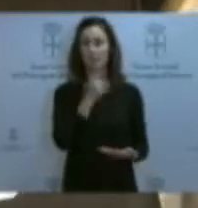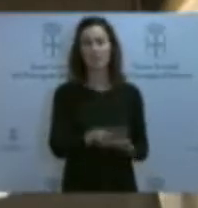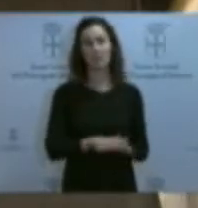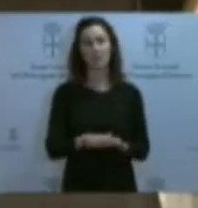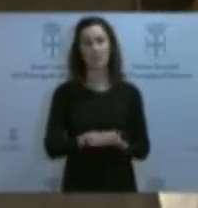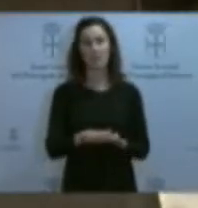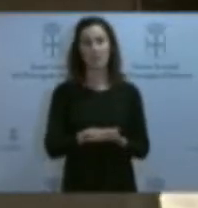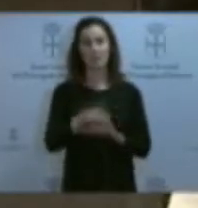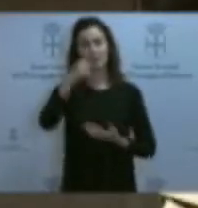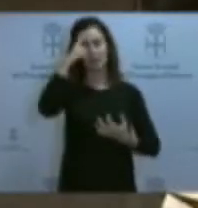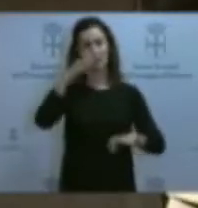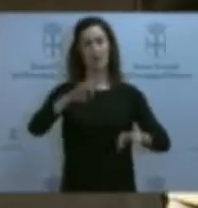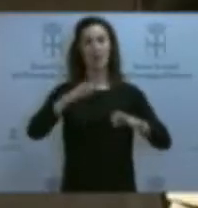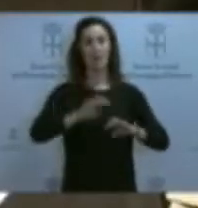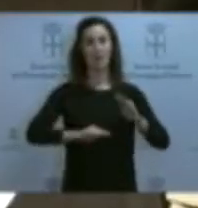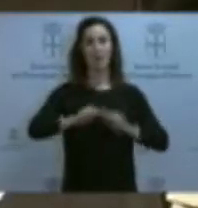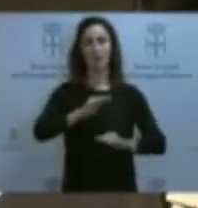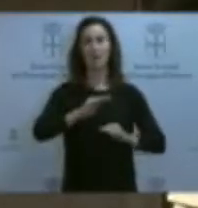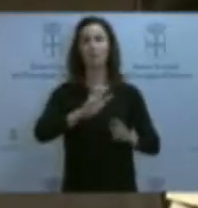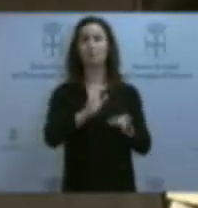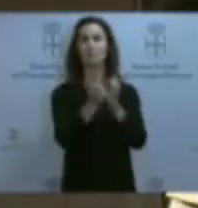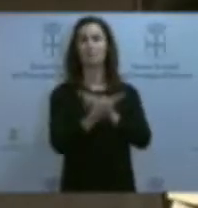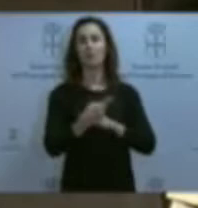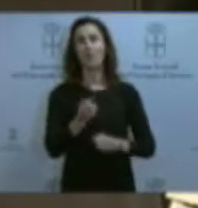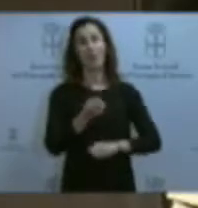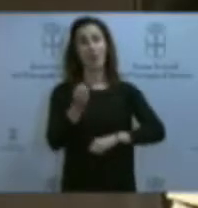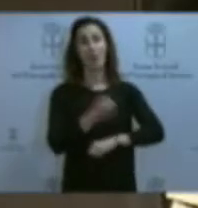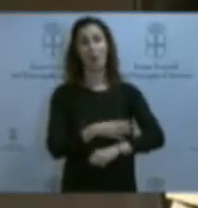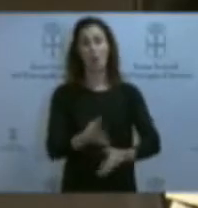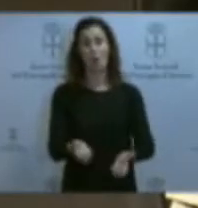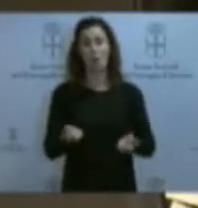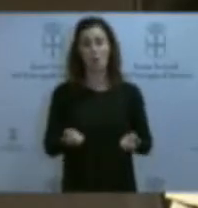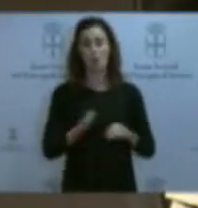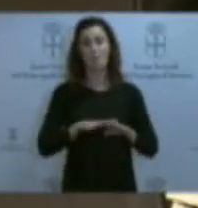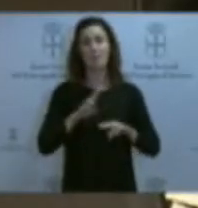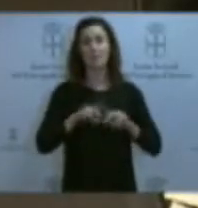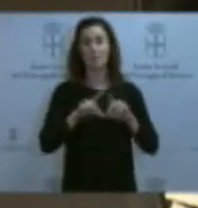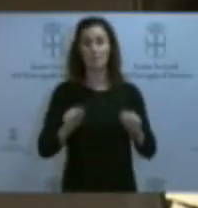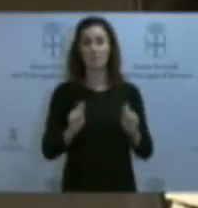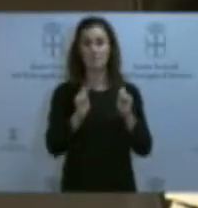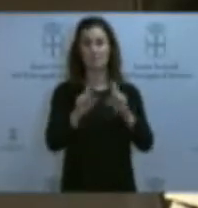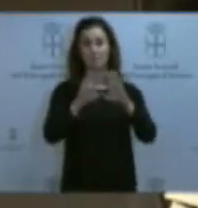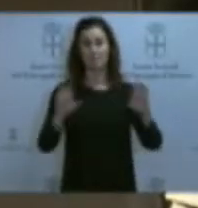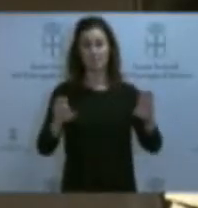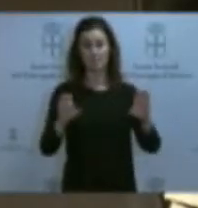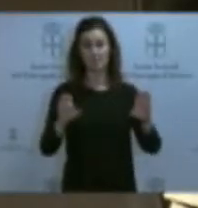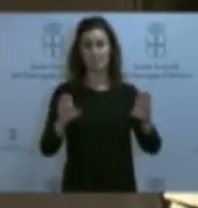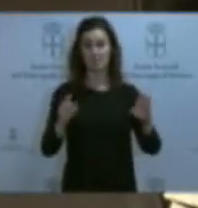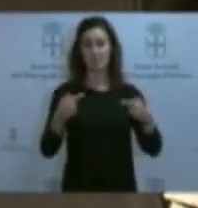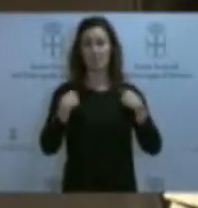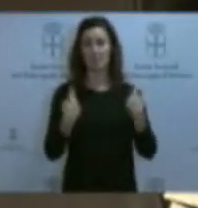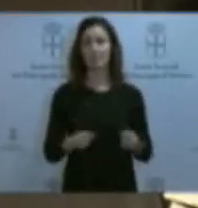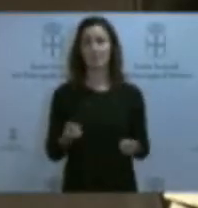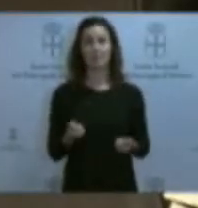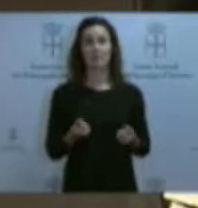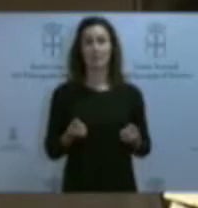reparos lo que supone es, por el contrario, un ahorro al principado, la empresa adjudicataria parece que había perdido dinero y no se